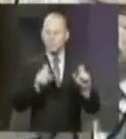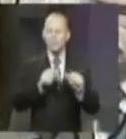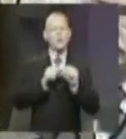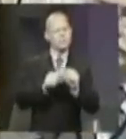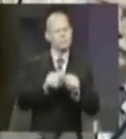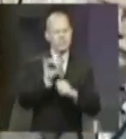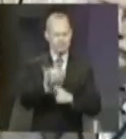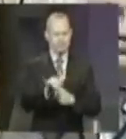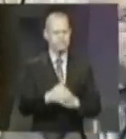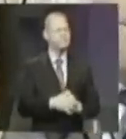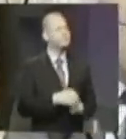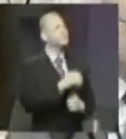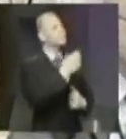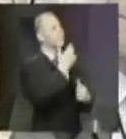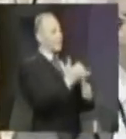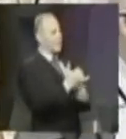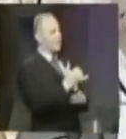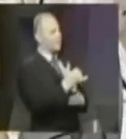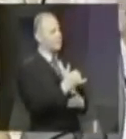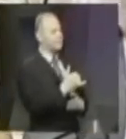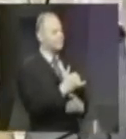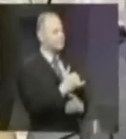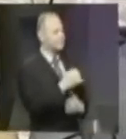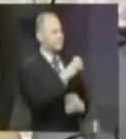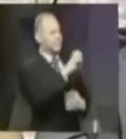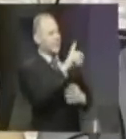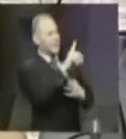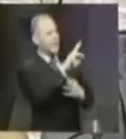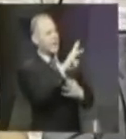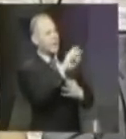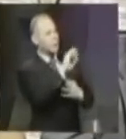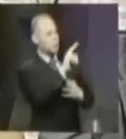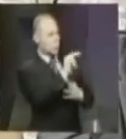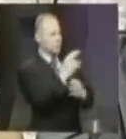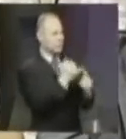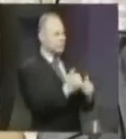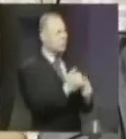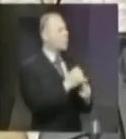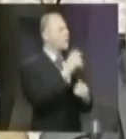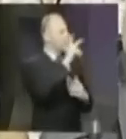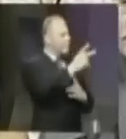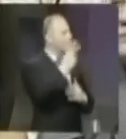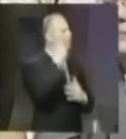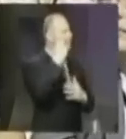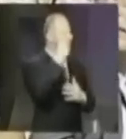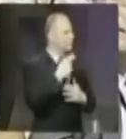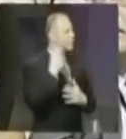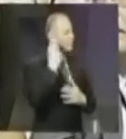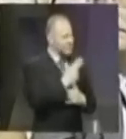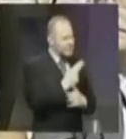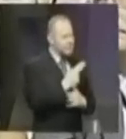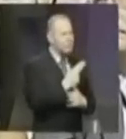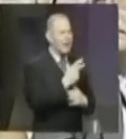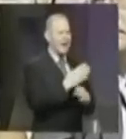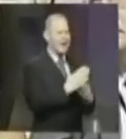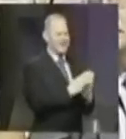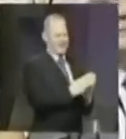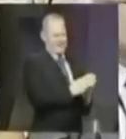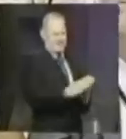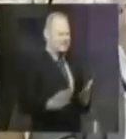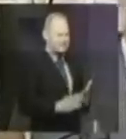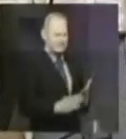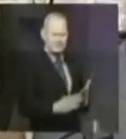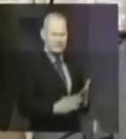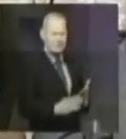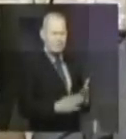La siguiente pregunta la formulamos a Edwin Irizarri Mora. El partido independentista puertorriqueño ha rechazado firmemente